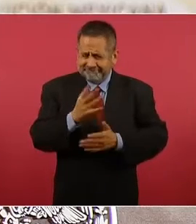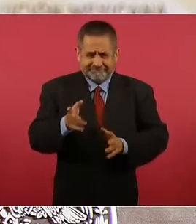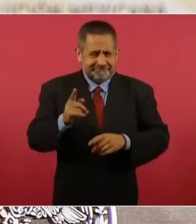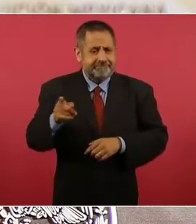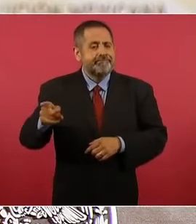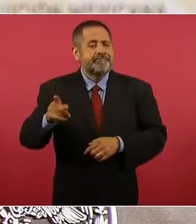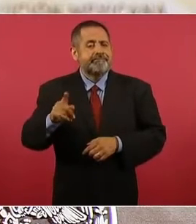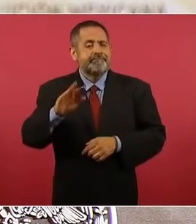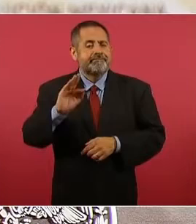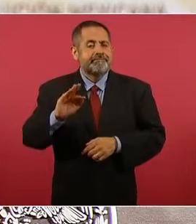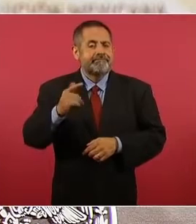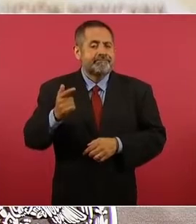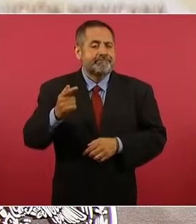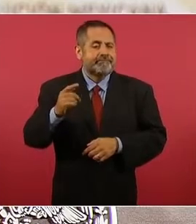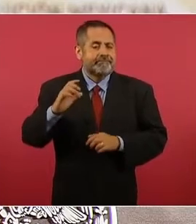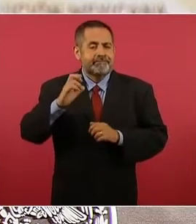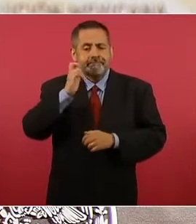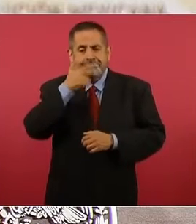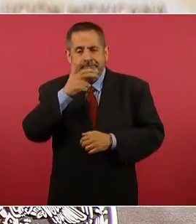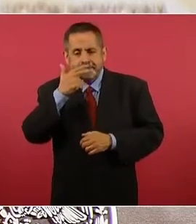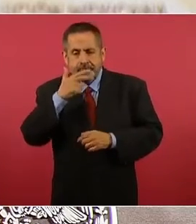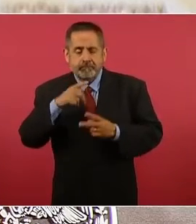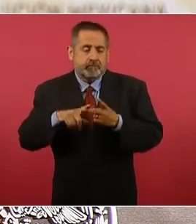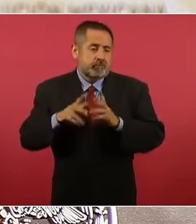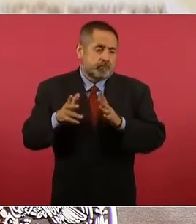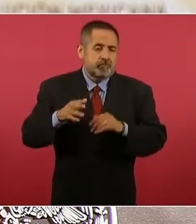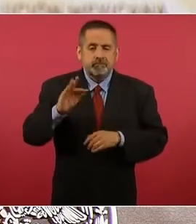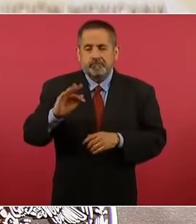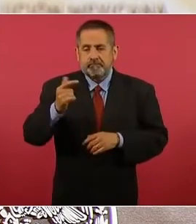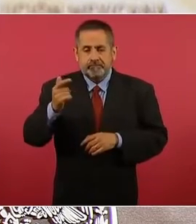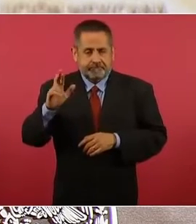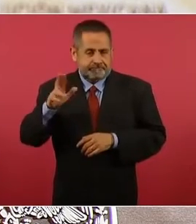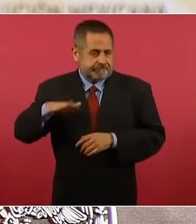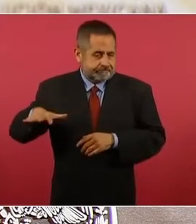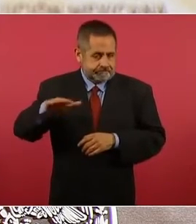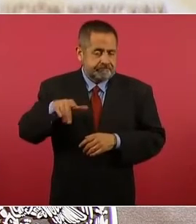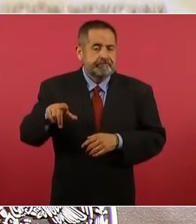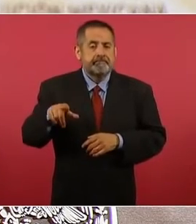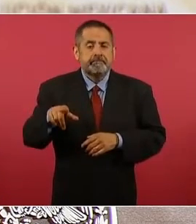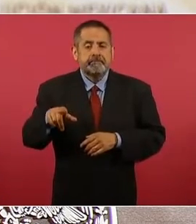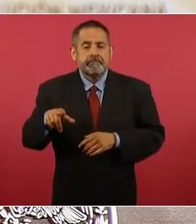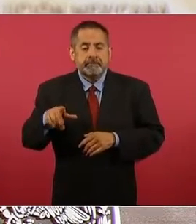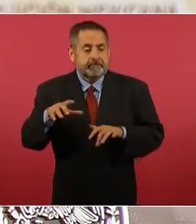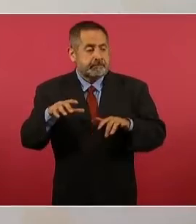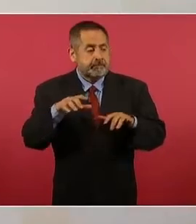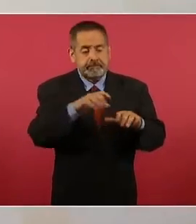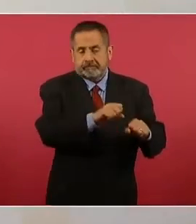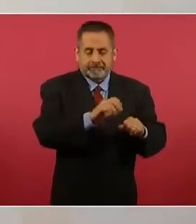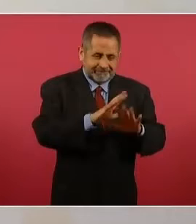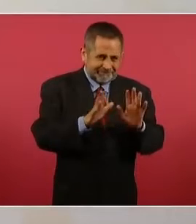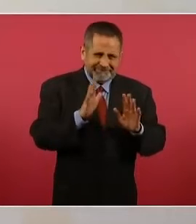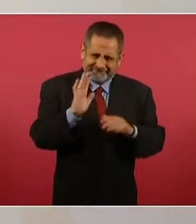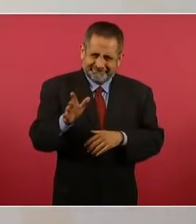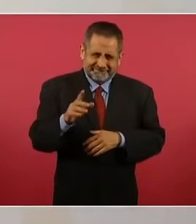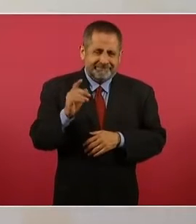o la Fiscalía General puedan sacar ya